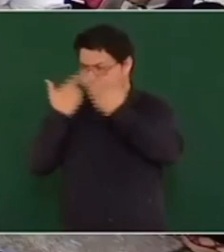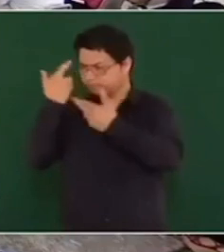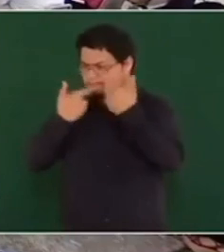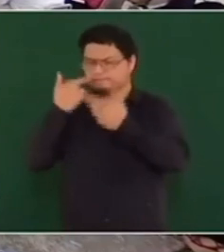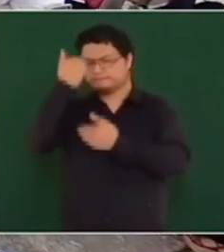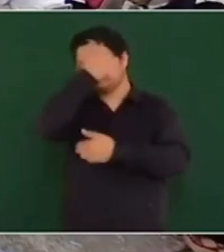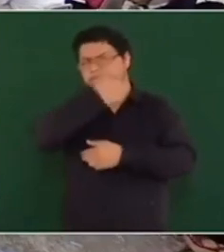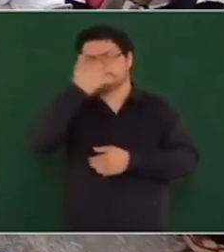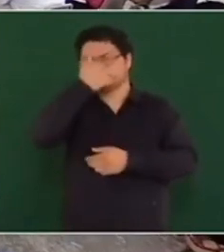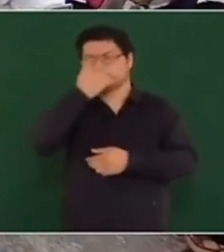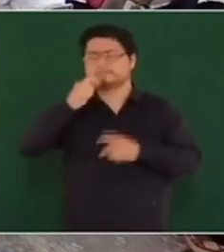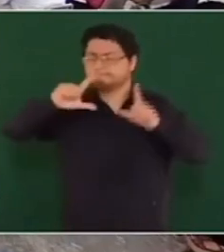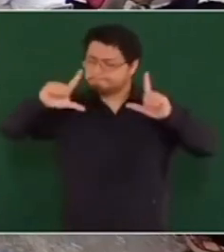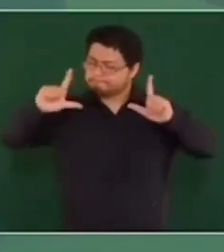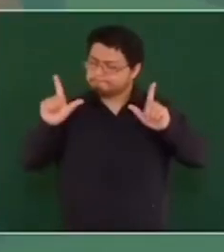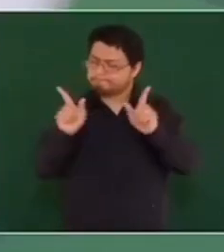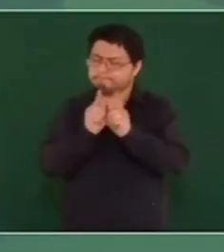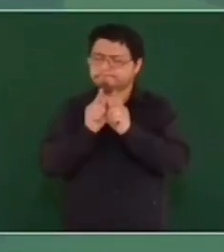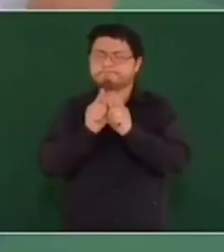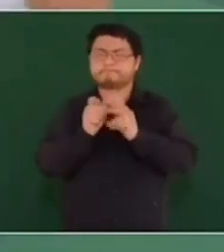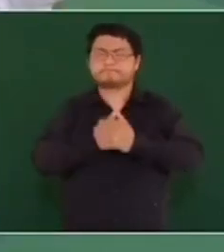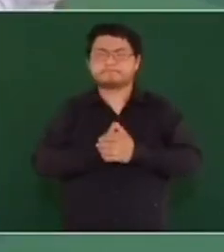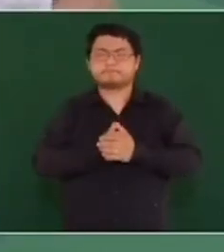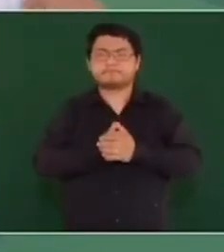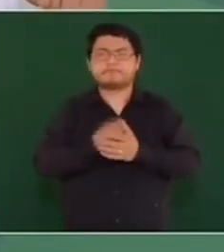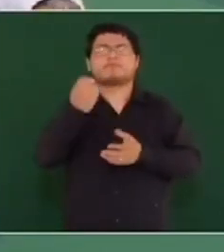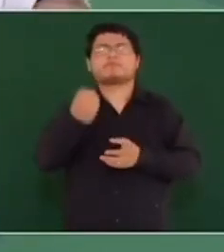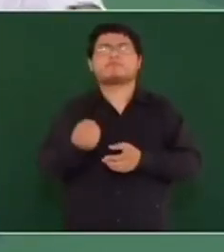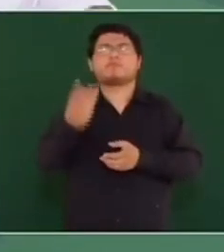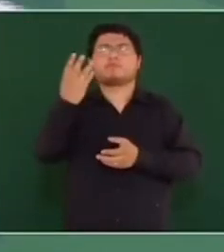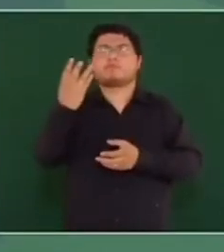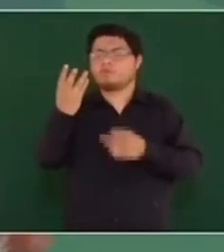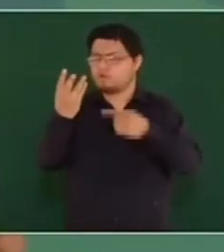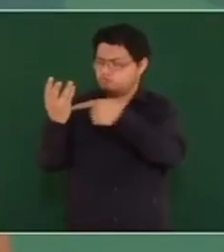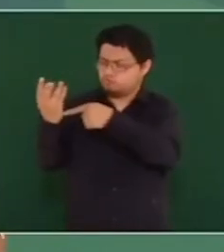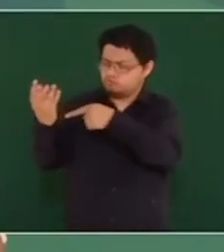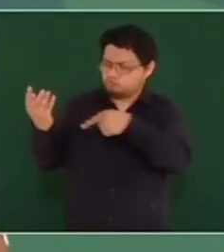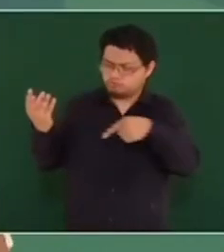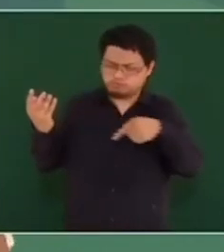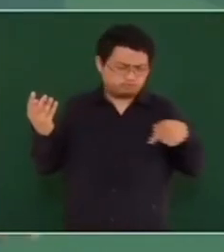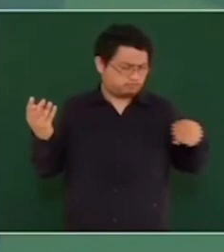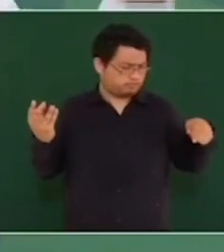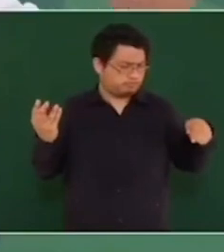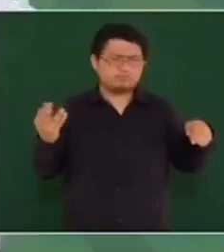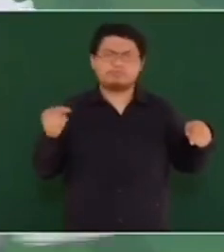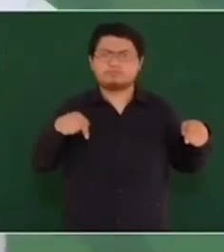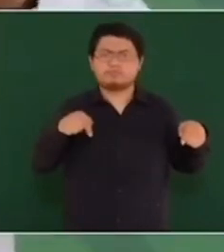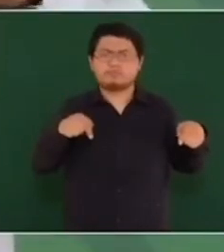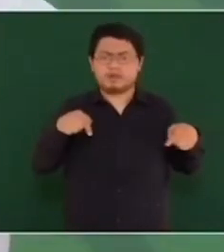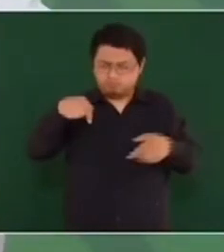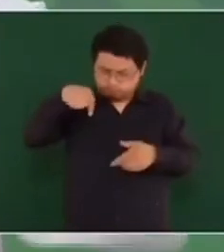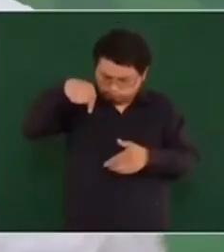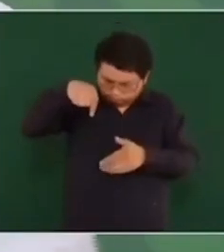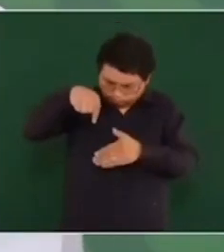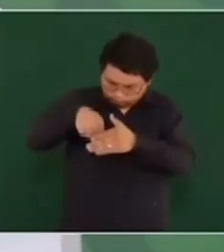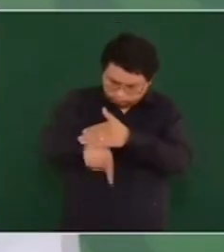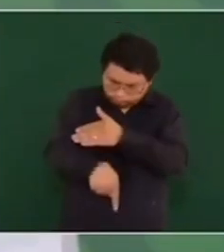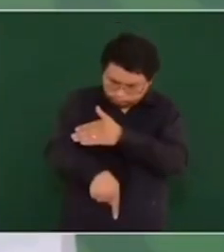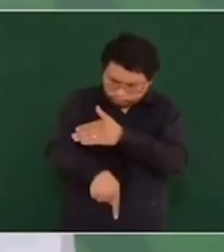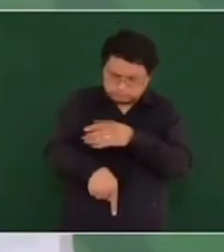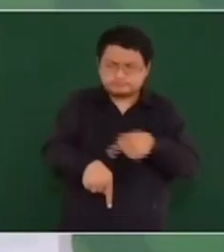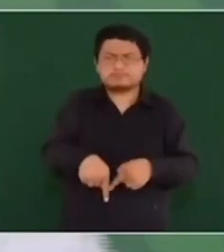se llega a la conclusión de cuánto enterrar los pilotes